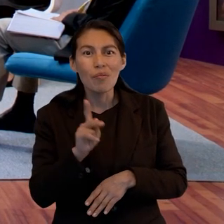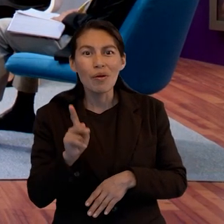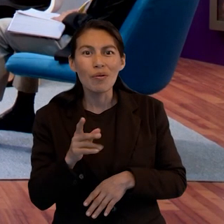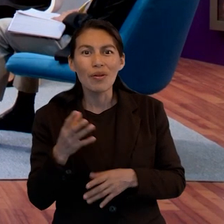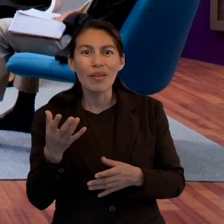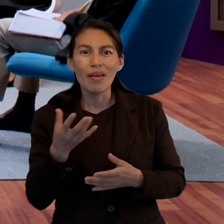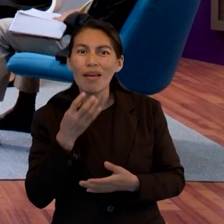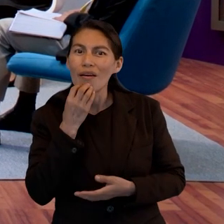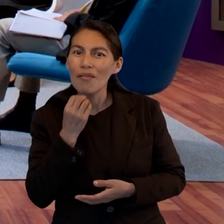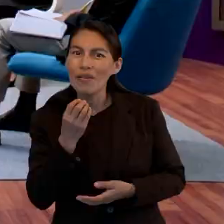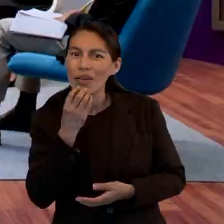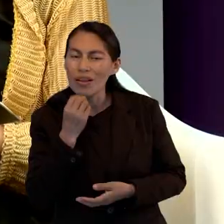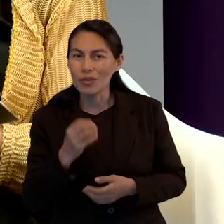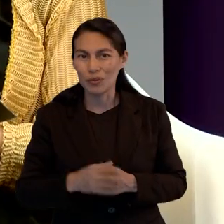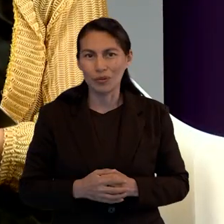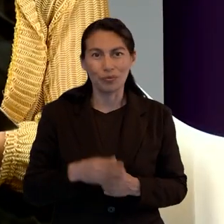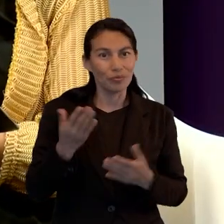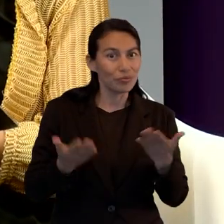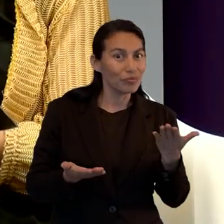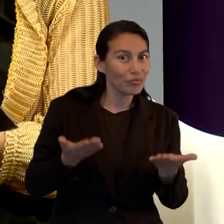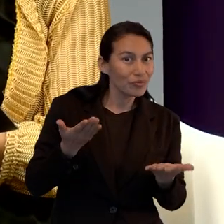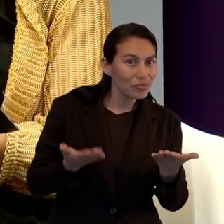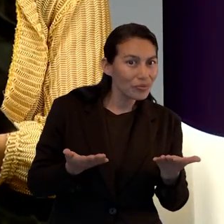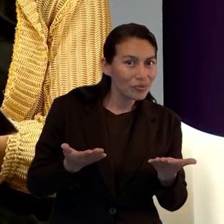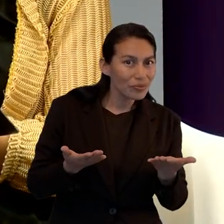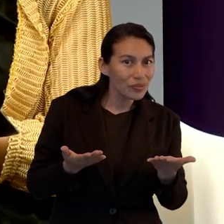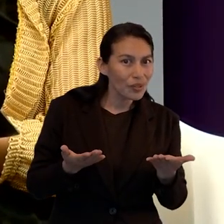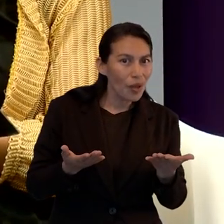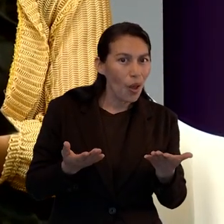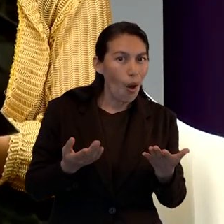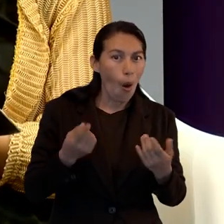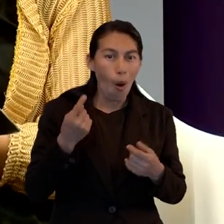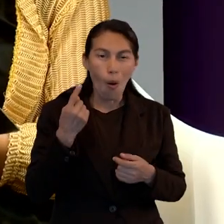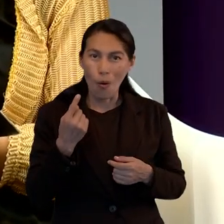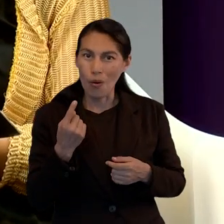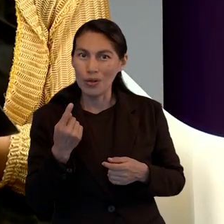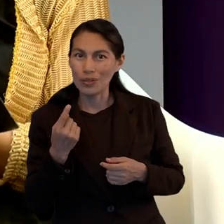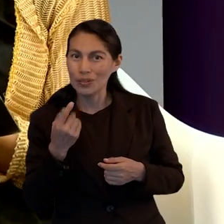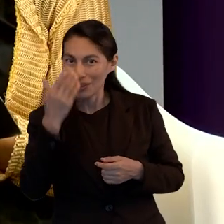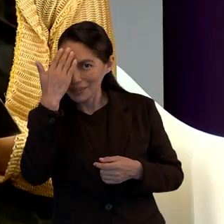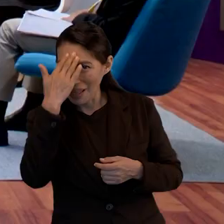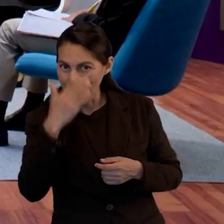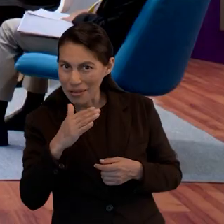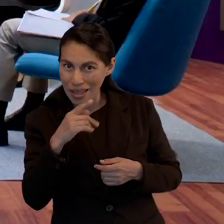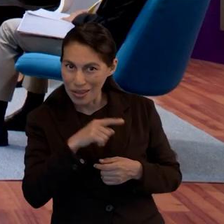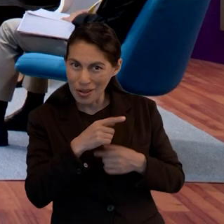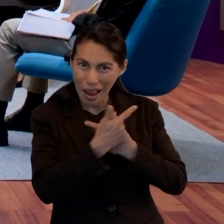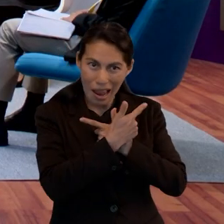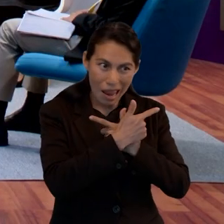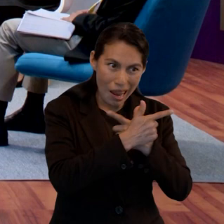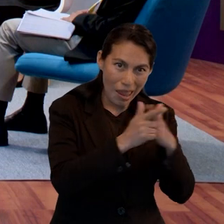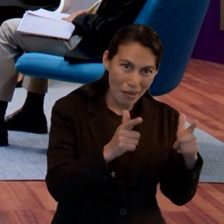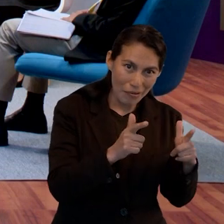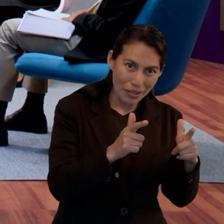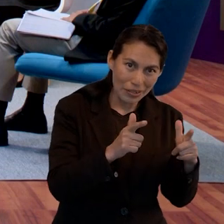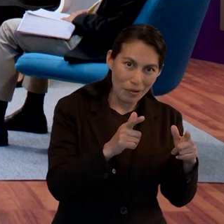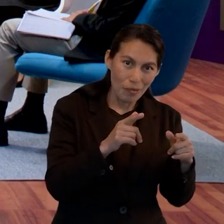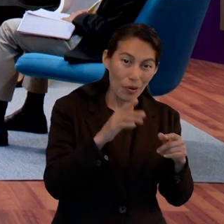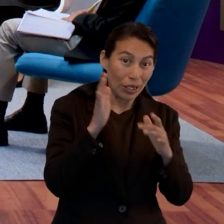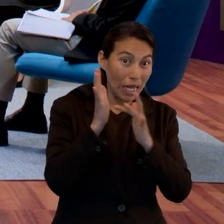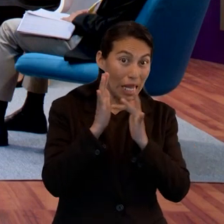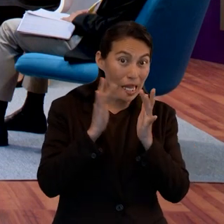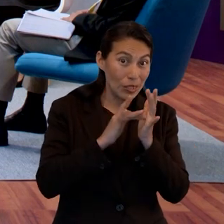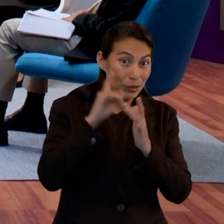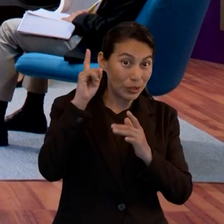el pueblo de Israel. Y una de las primeras partes es que ellos sabían que en algún momento iban a ser liberados de la esclavitud,